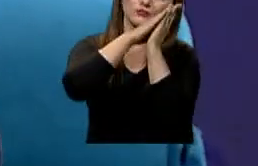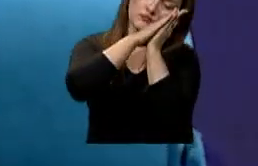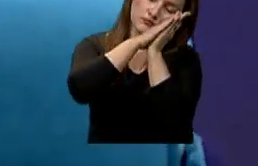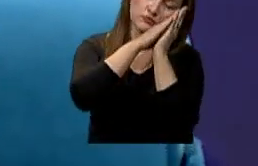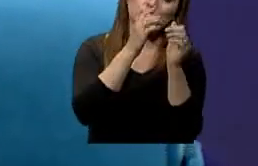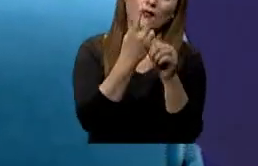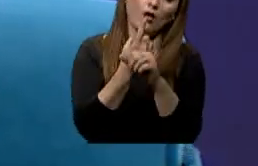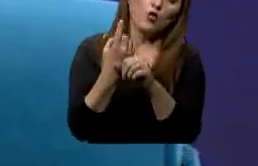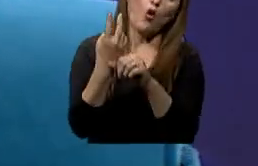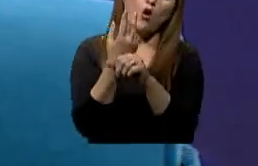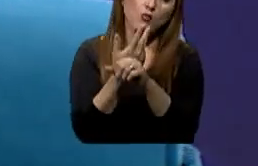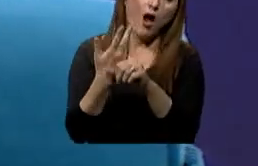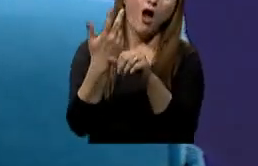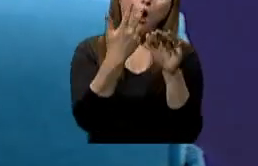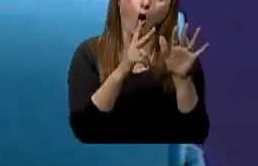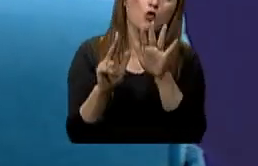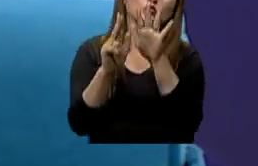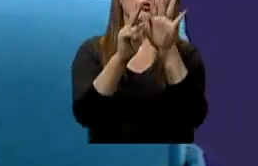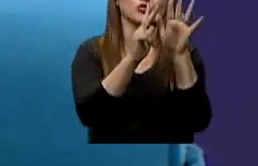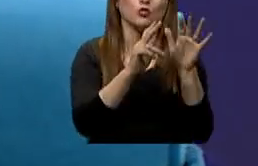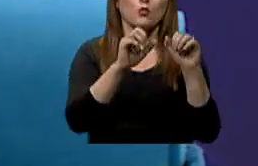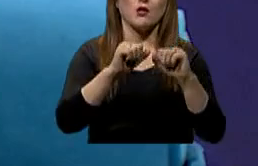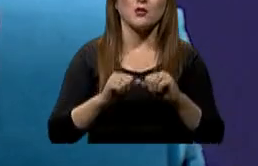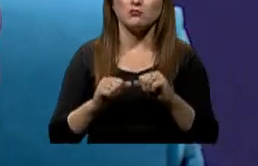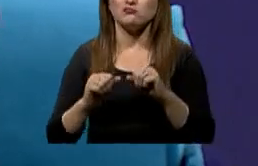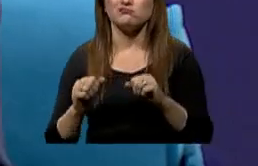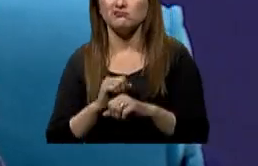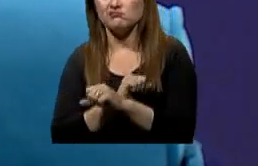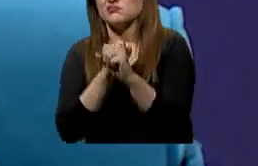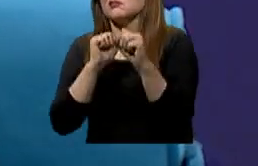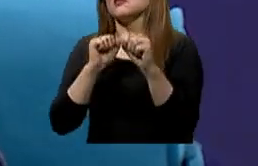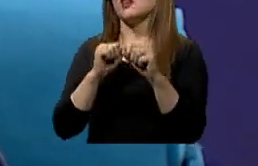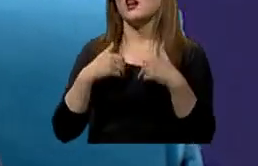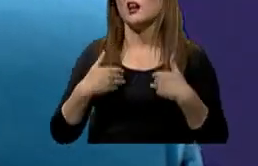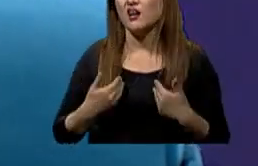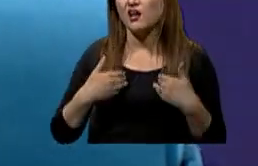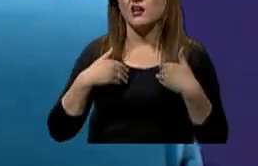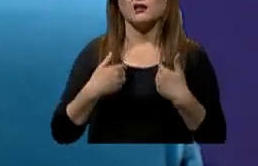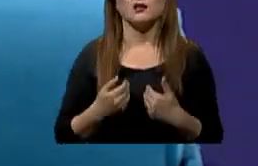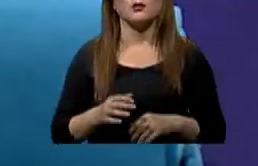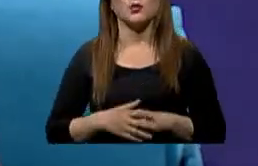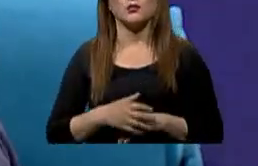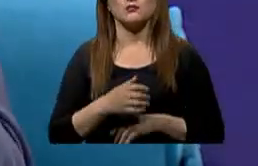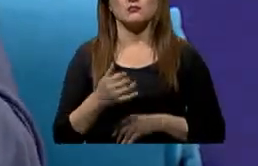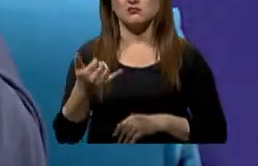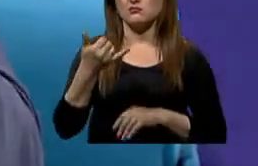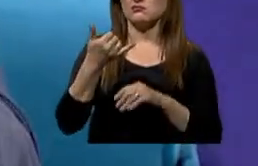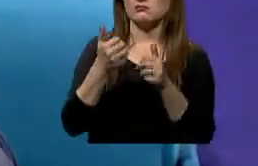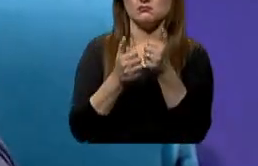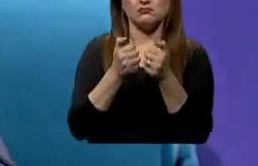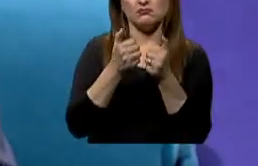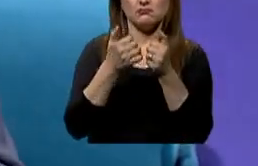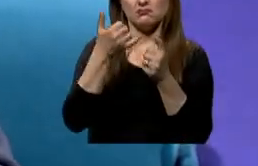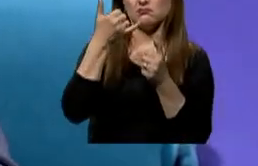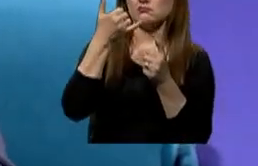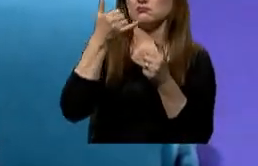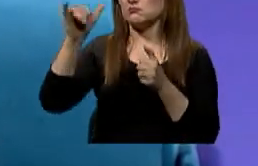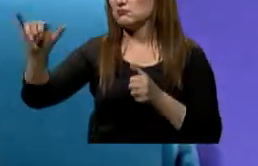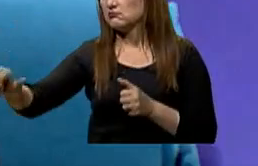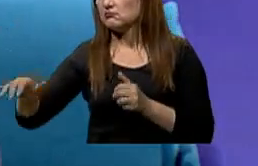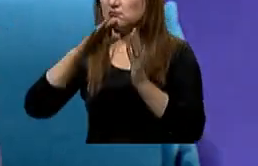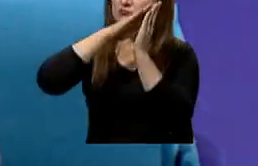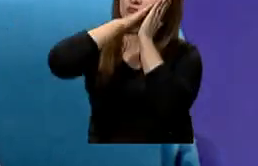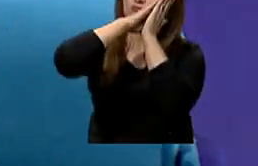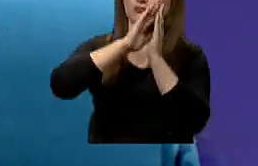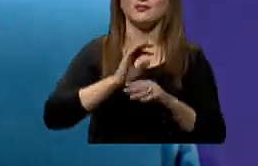que yo si es que estoy cansado tal vez dejo el teléfono de lado y me duermo. Otras personas tal vez no pueden controlar esa hipersomnio extrema. Cuando, por